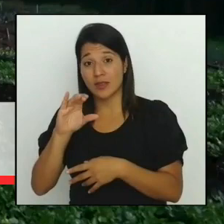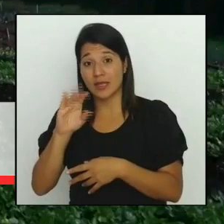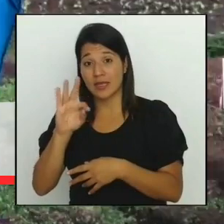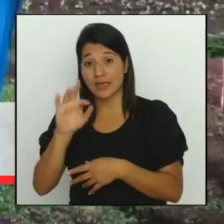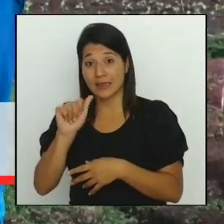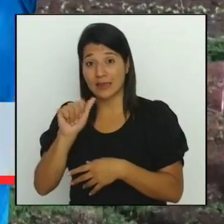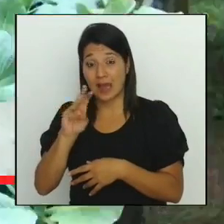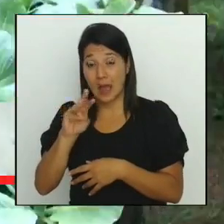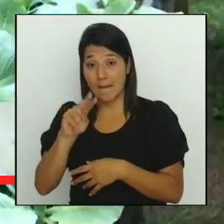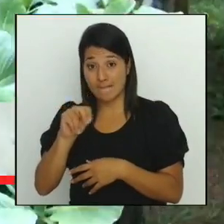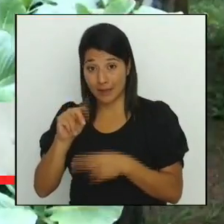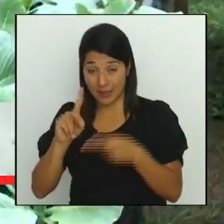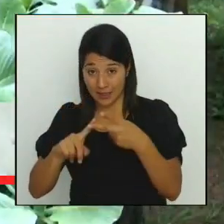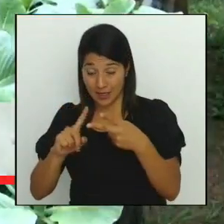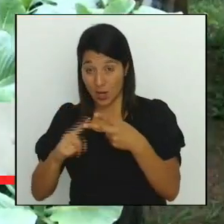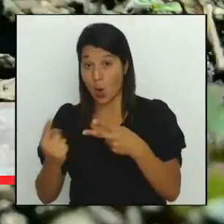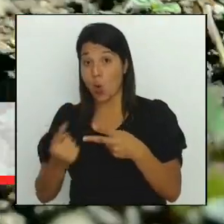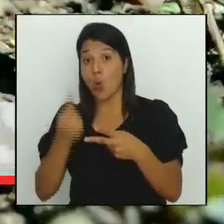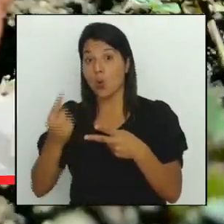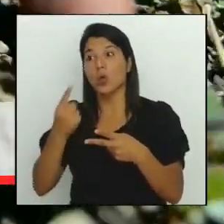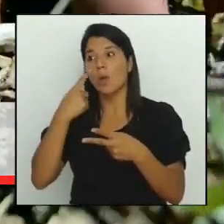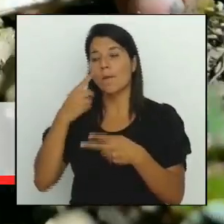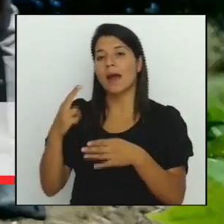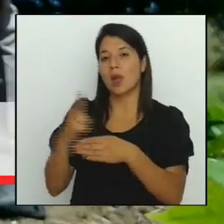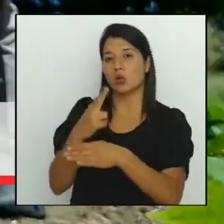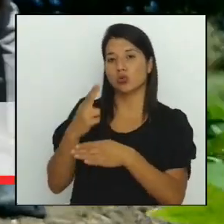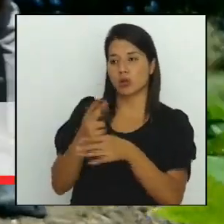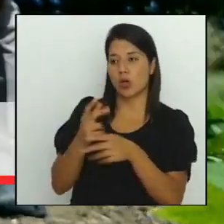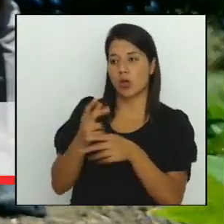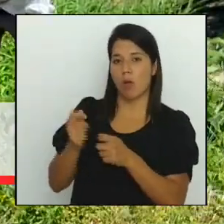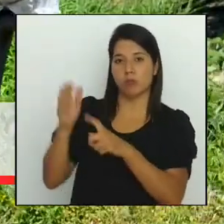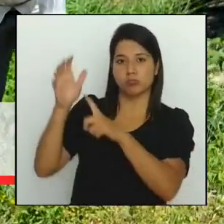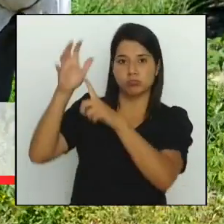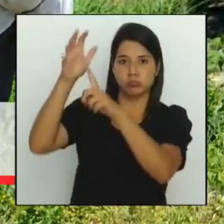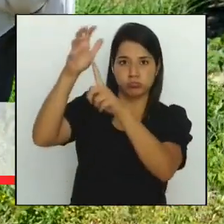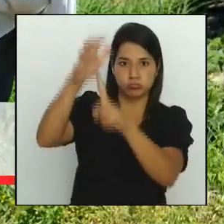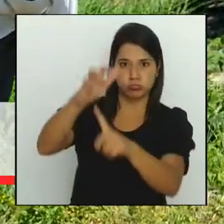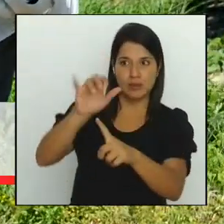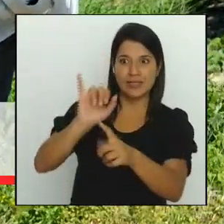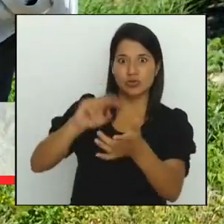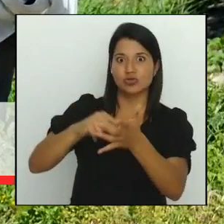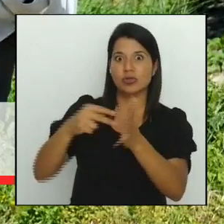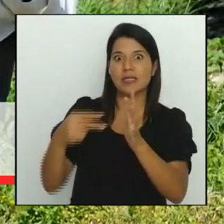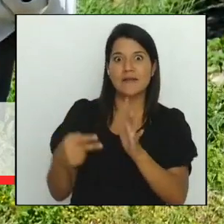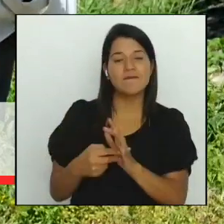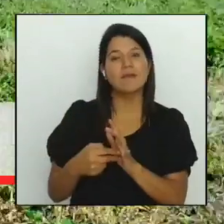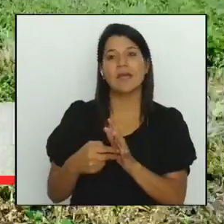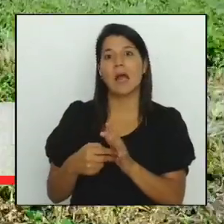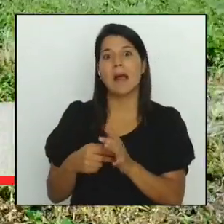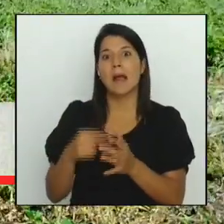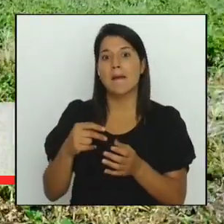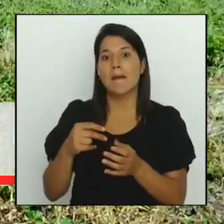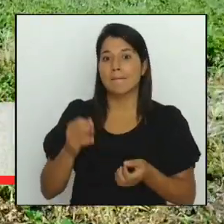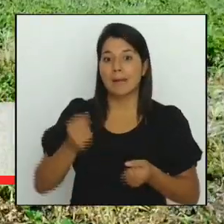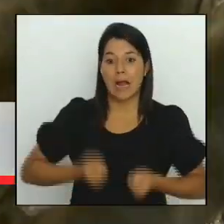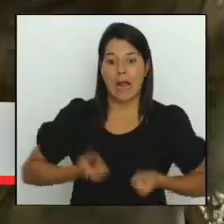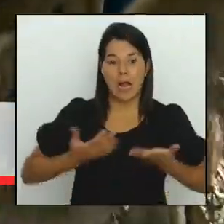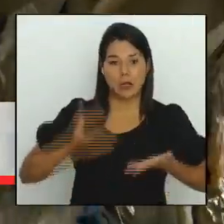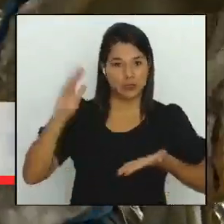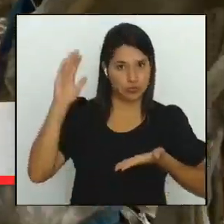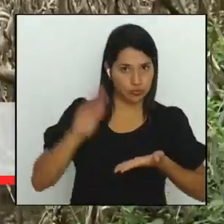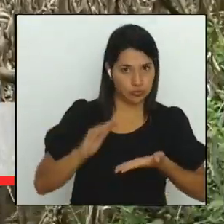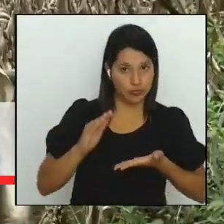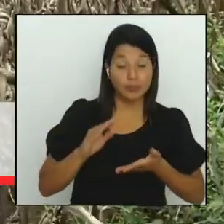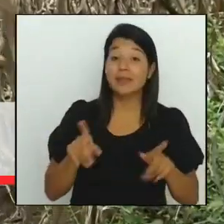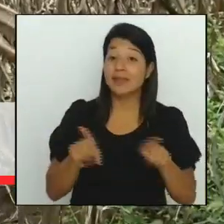operación de drones lo que representa un ahorro significativo para los productores el reglamento también establece